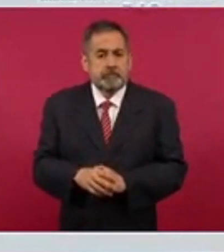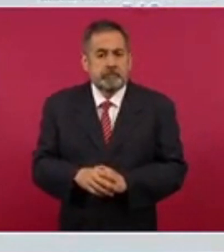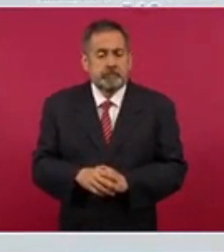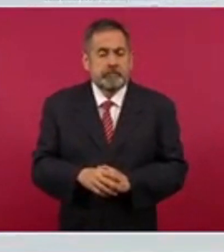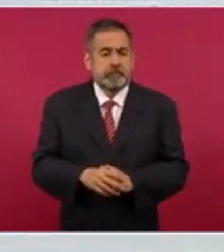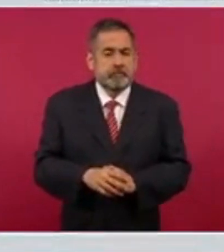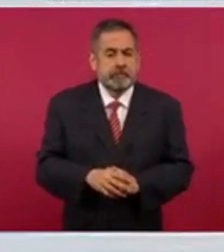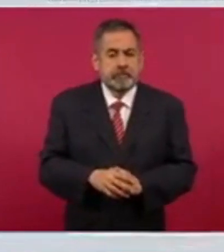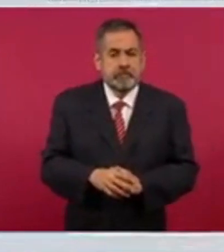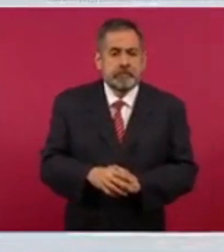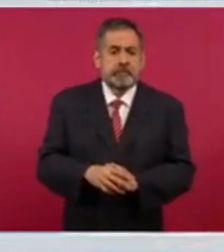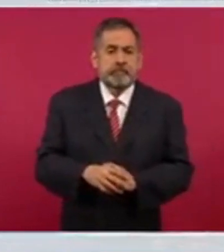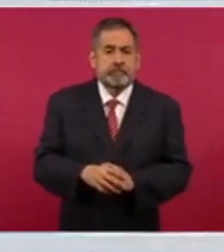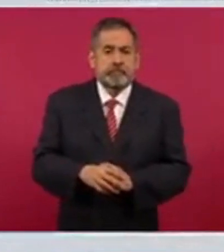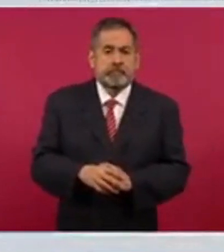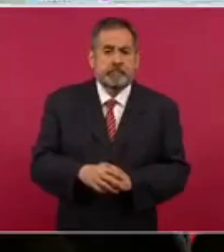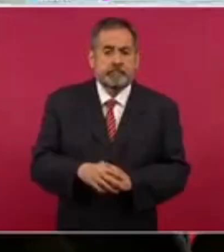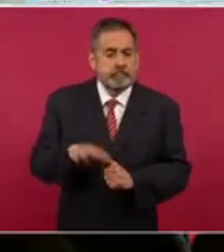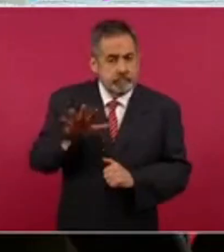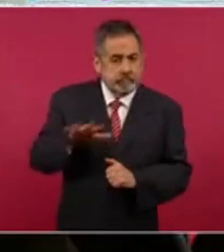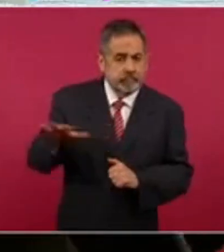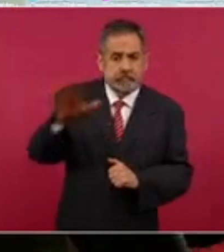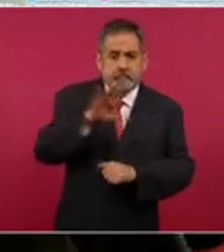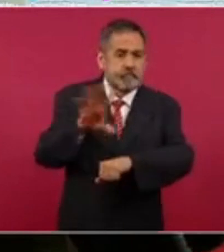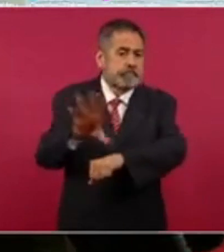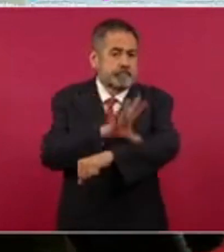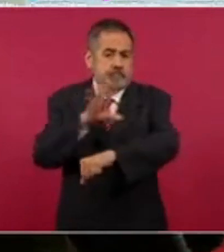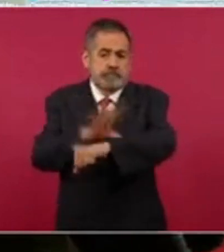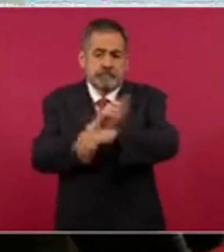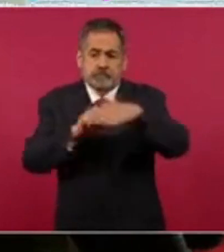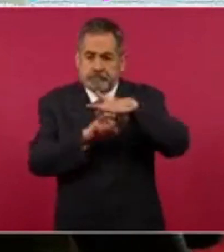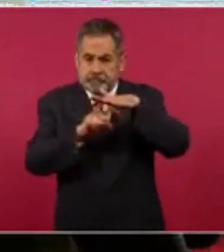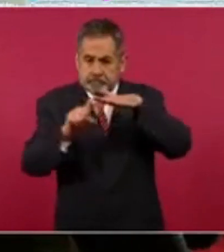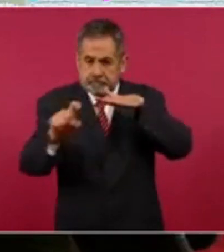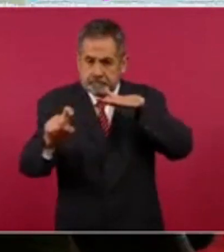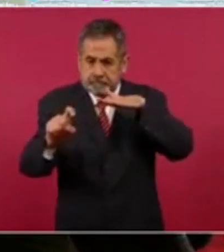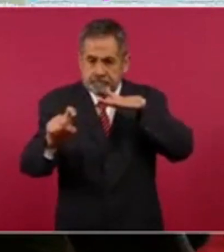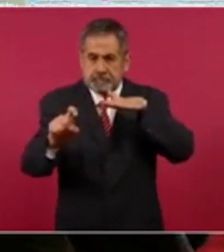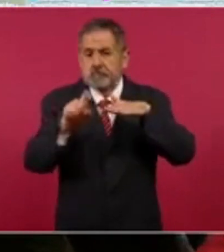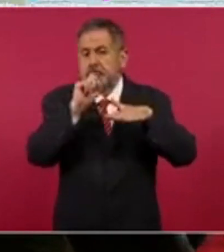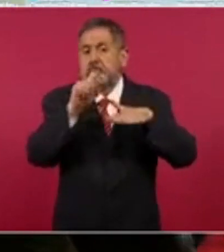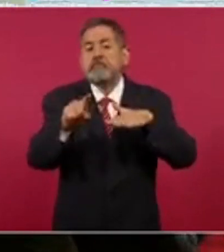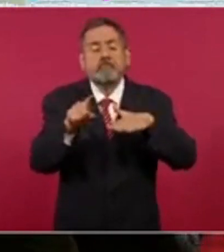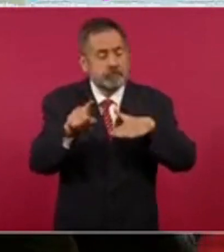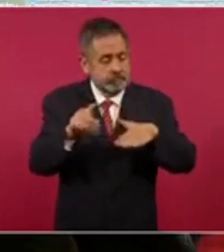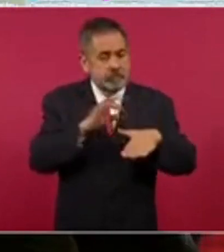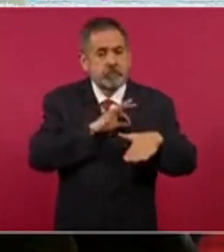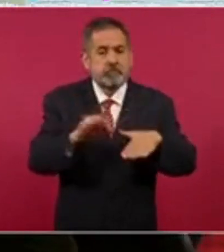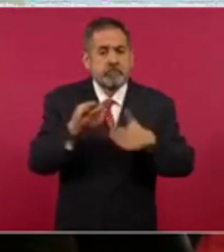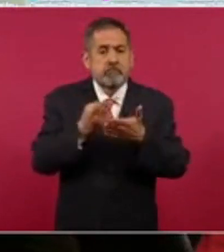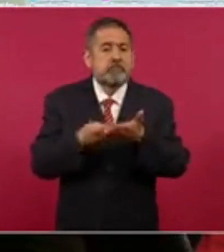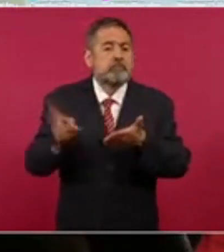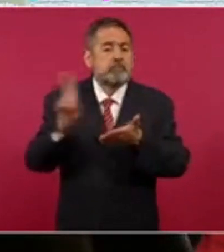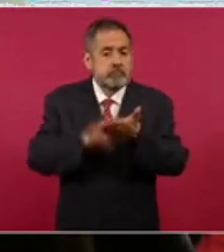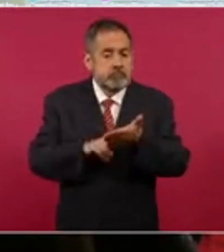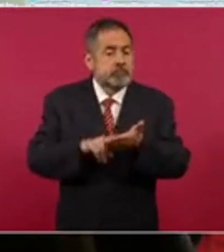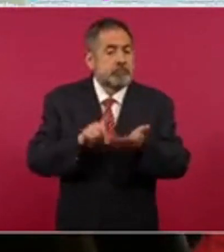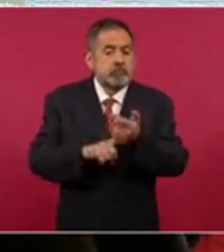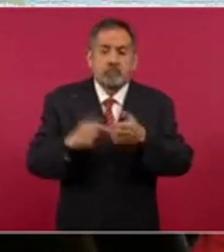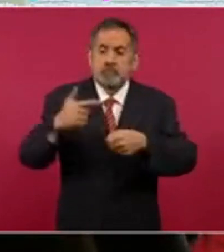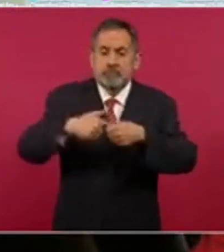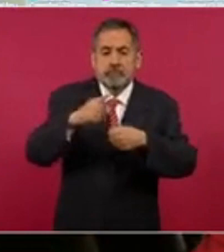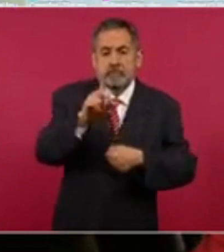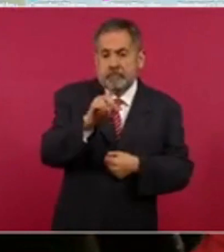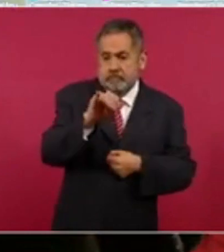Entonces, va a ser eléctrico y también va a poder funcionar con ese diésel